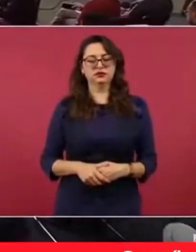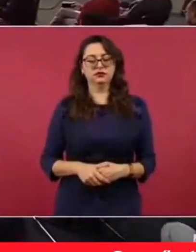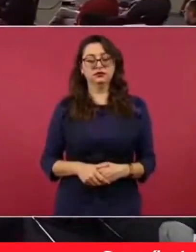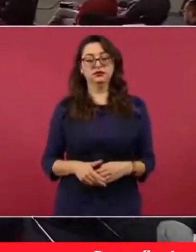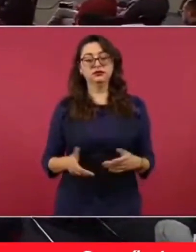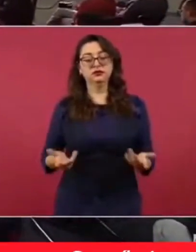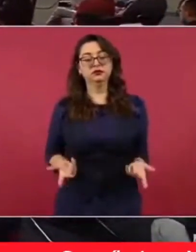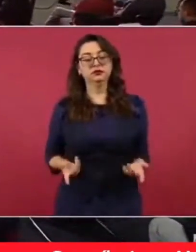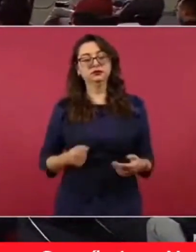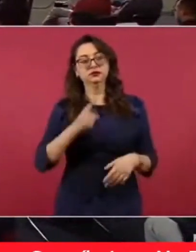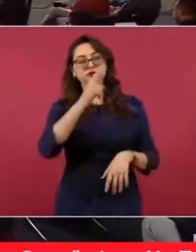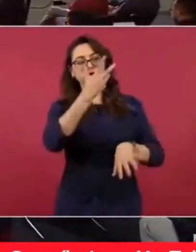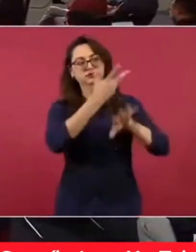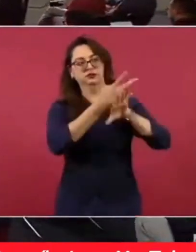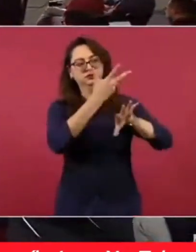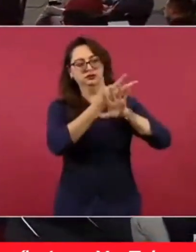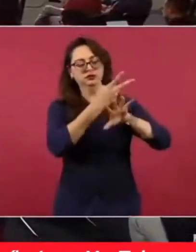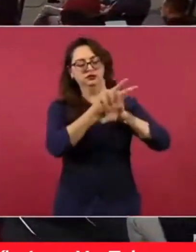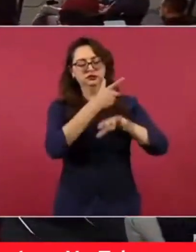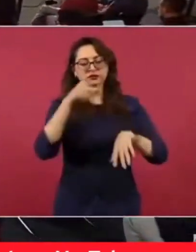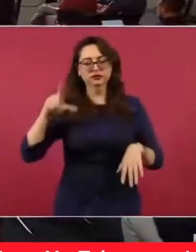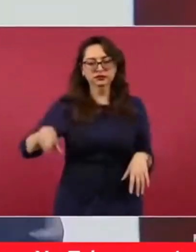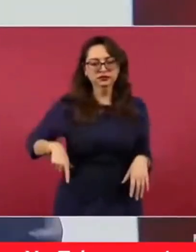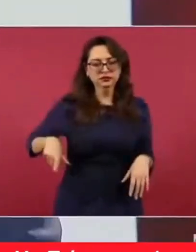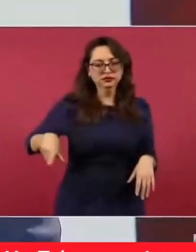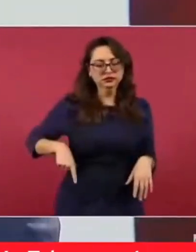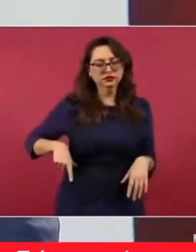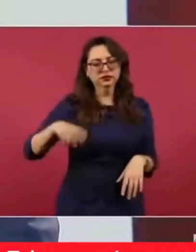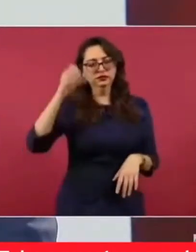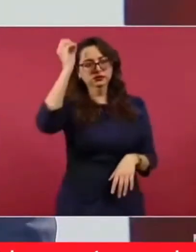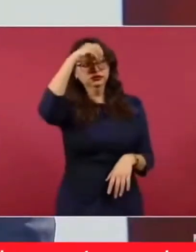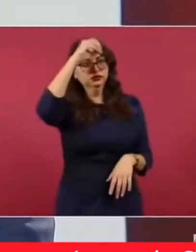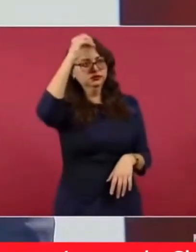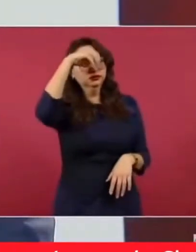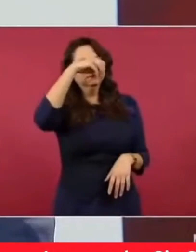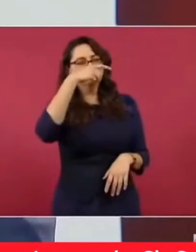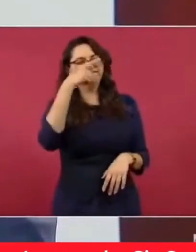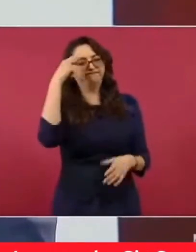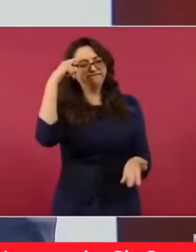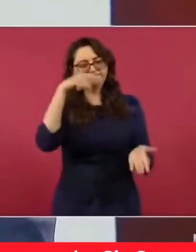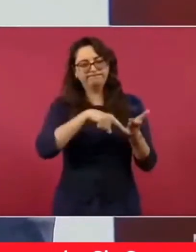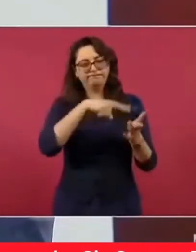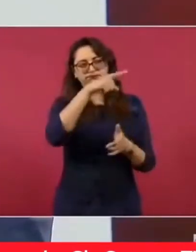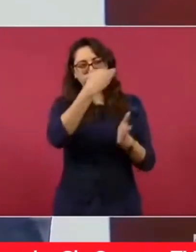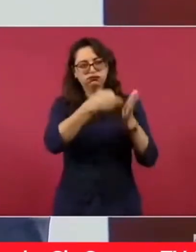Unidos, por desinformación, por no creo que por mala fe.